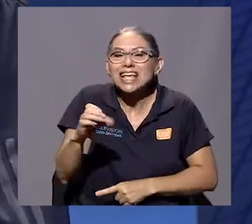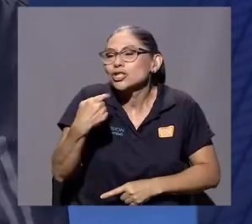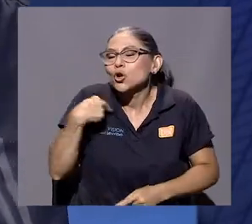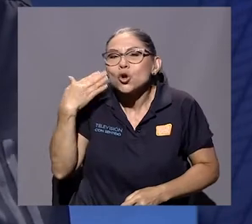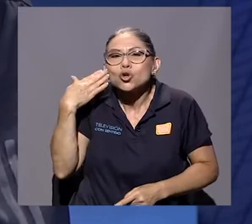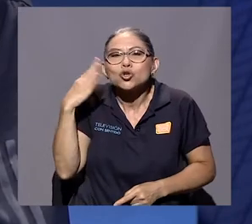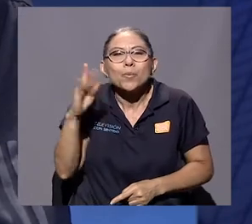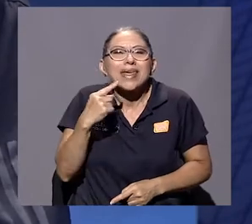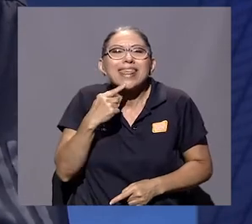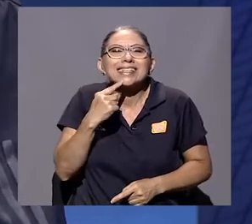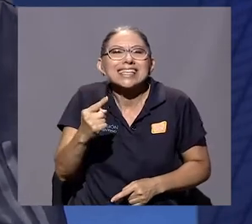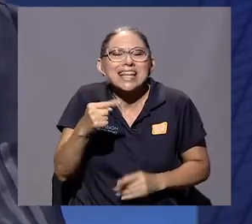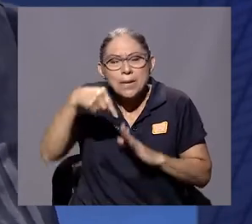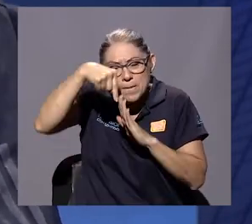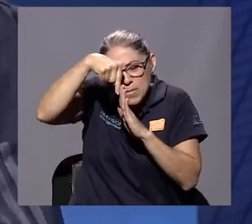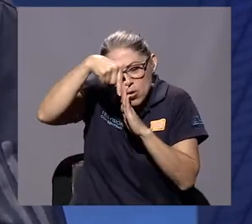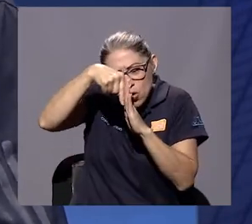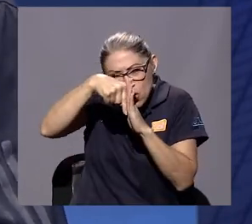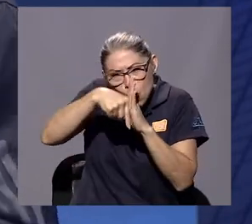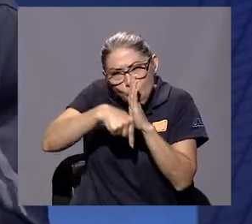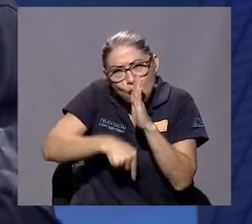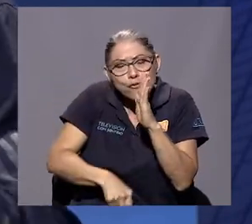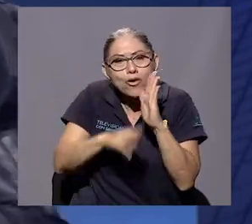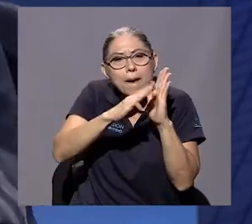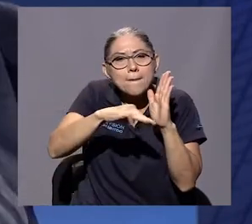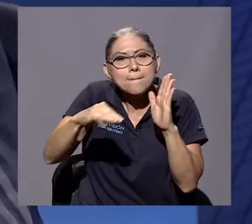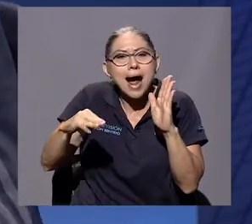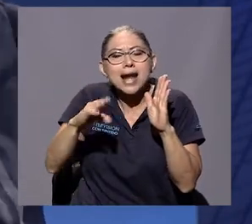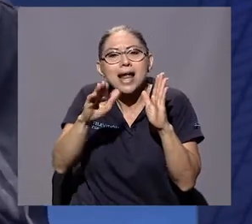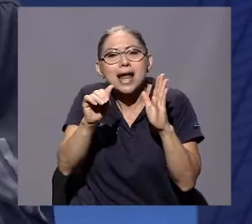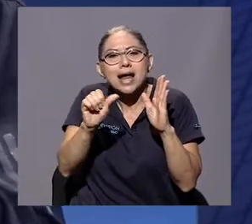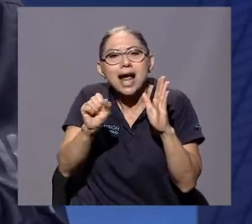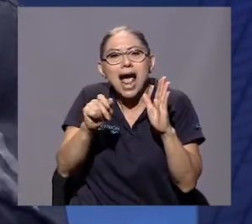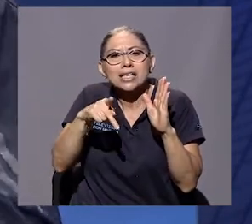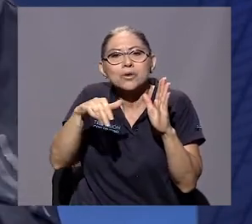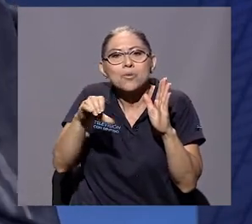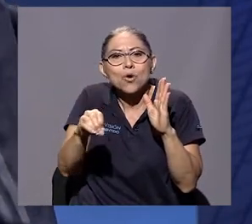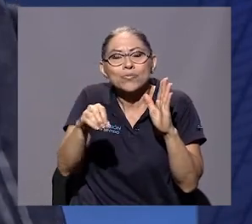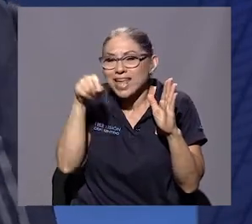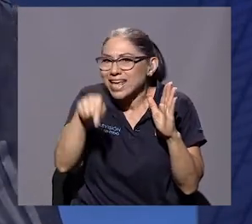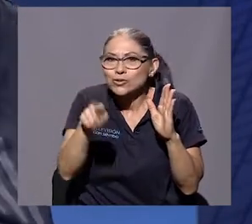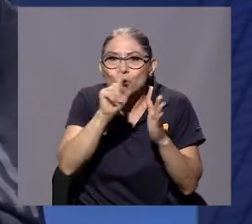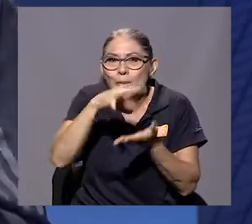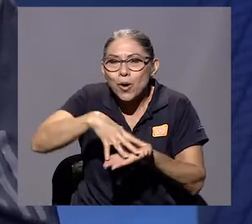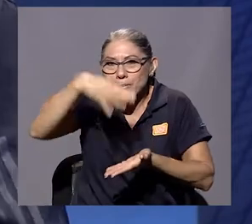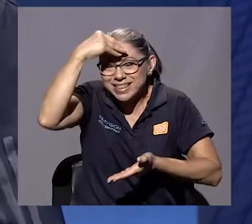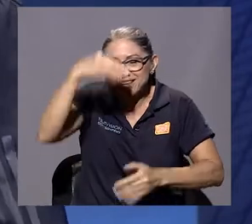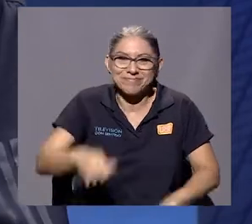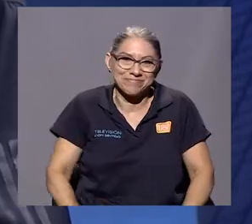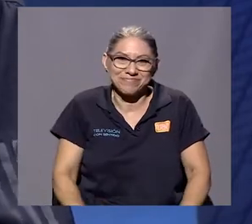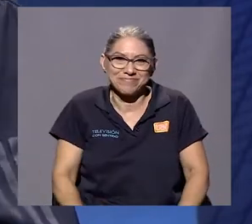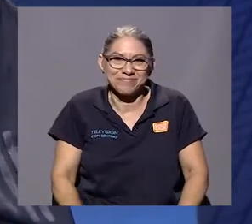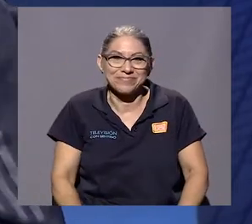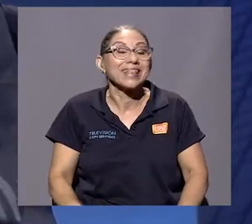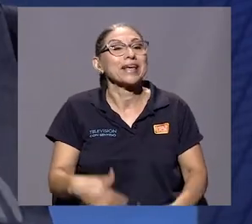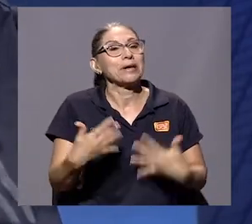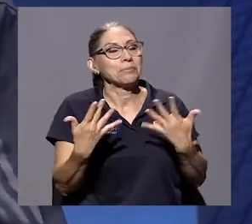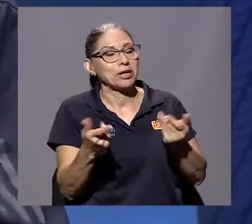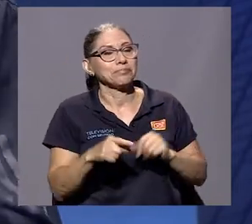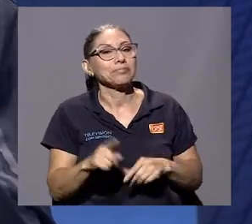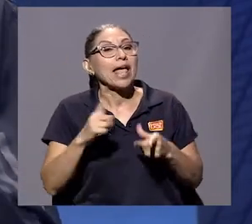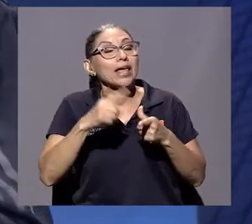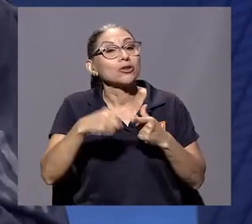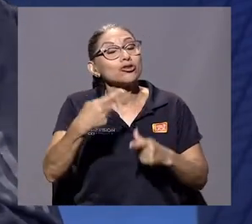la profundidad máxima del mar Caspio, que eso no me lo aprendí. Bueno, pero bueno, eso fue así. Entonces,